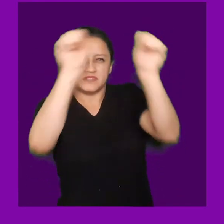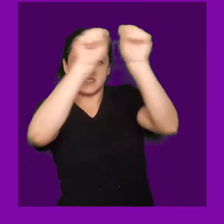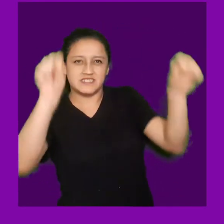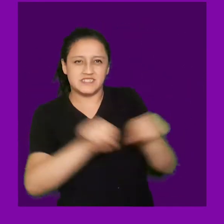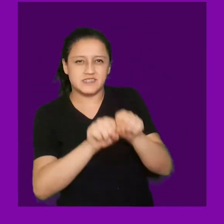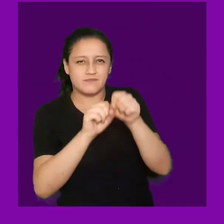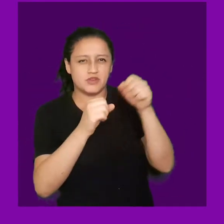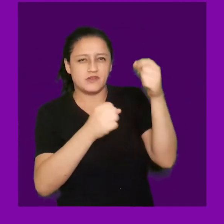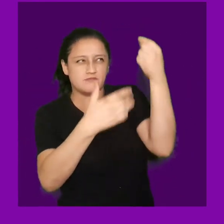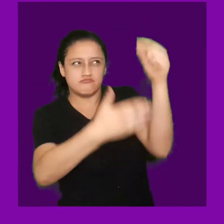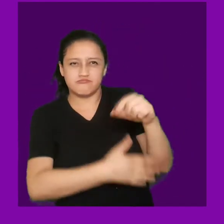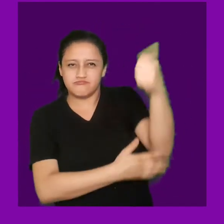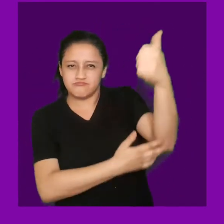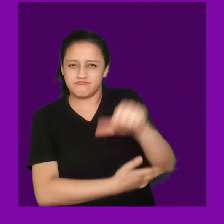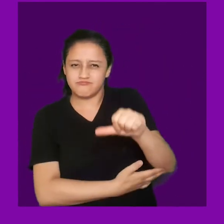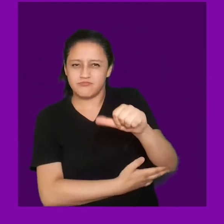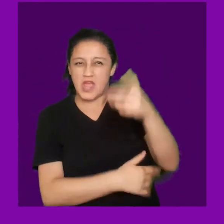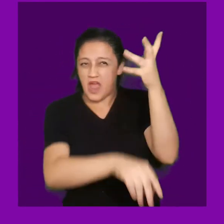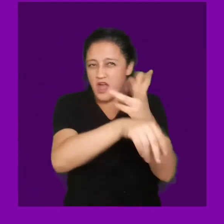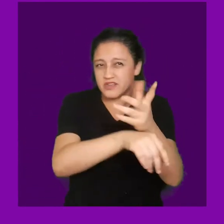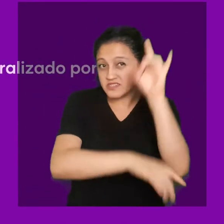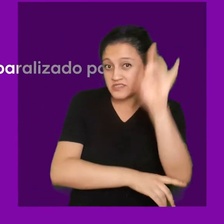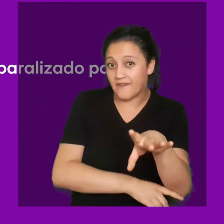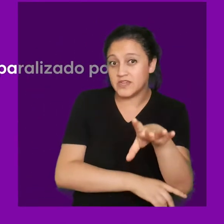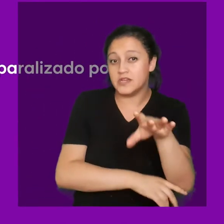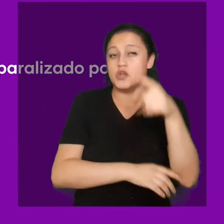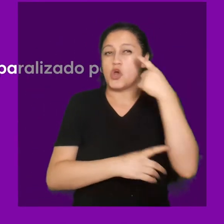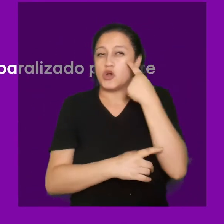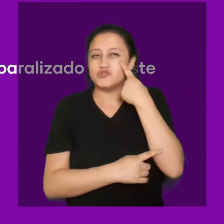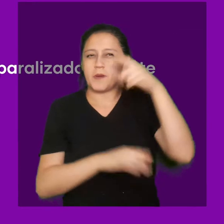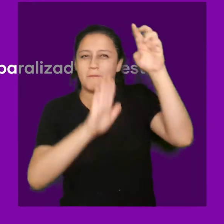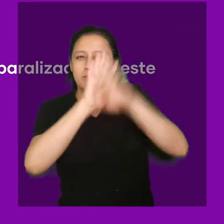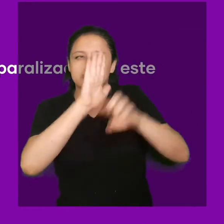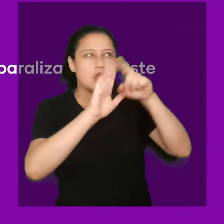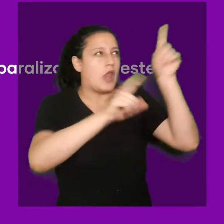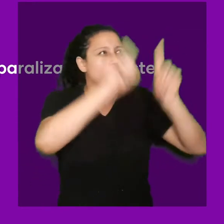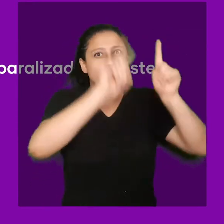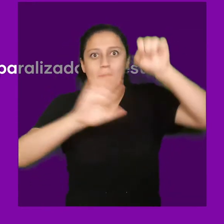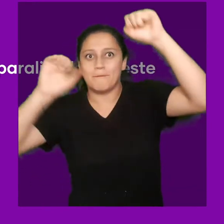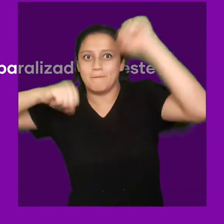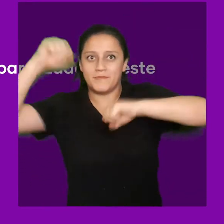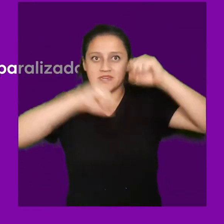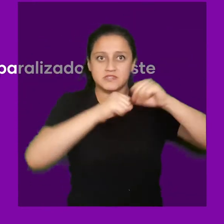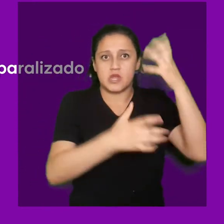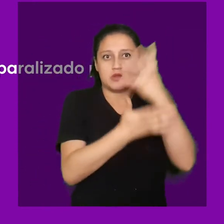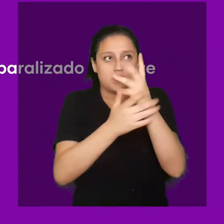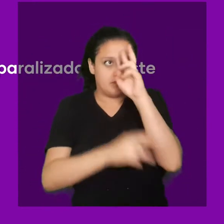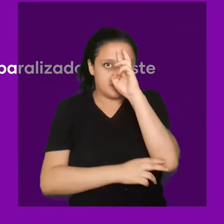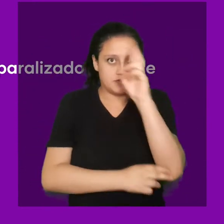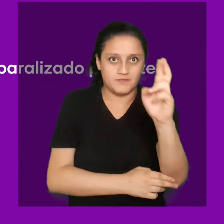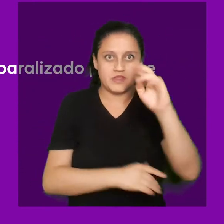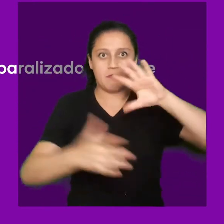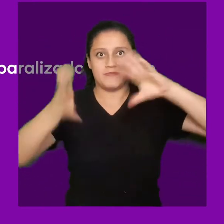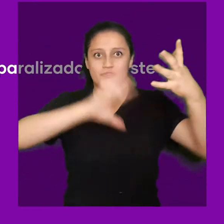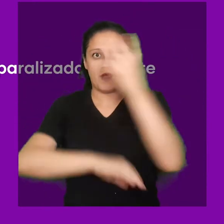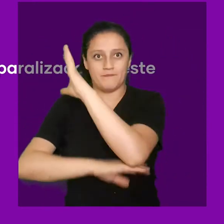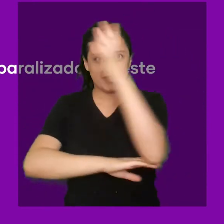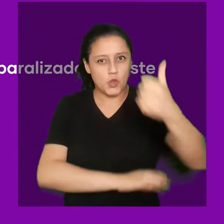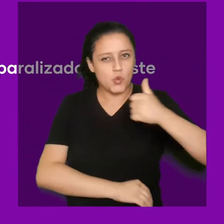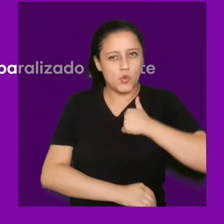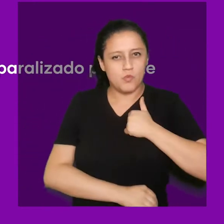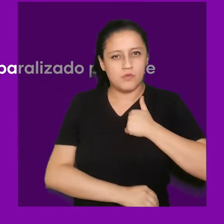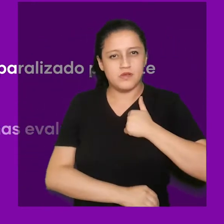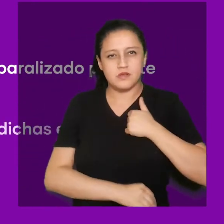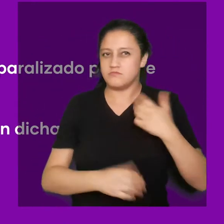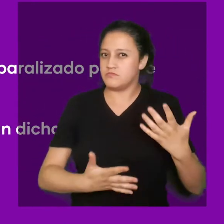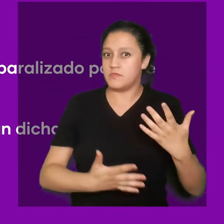SEIA? ¿Sabías que existía? ¿Conoces algún proyecto de inversión que se haya paralizado por este instrumento de gestión